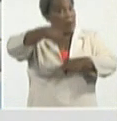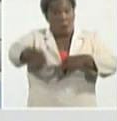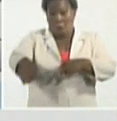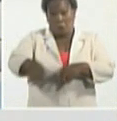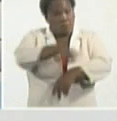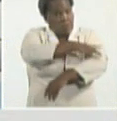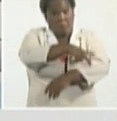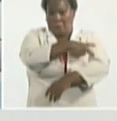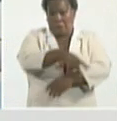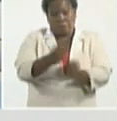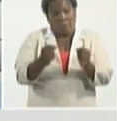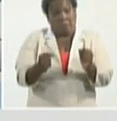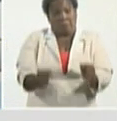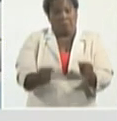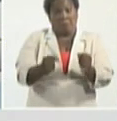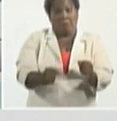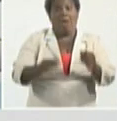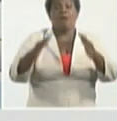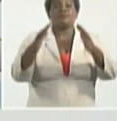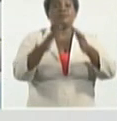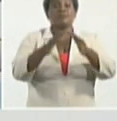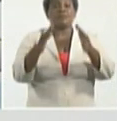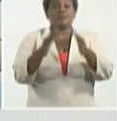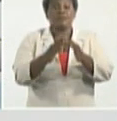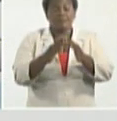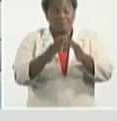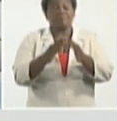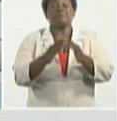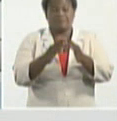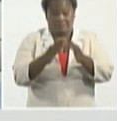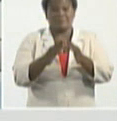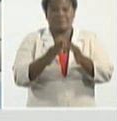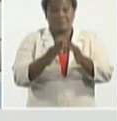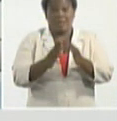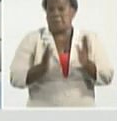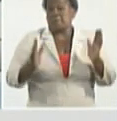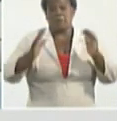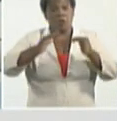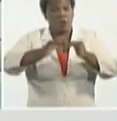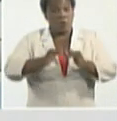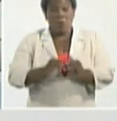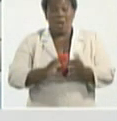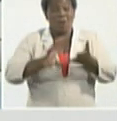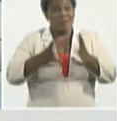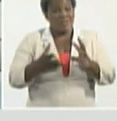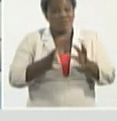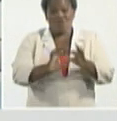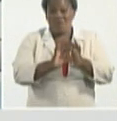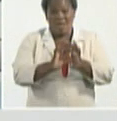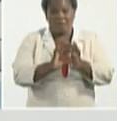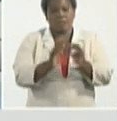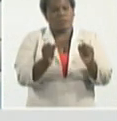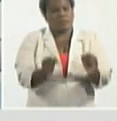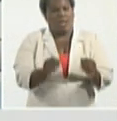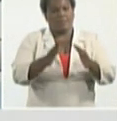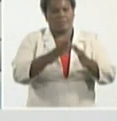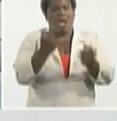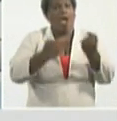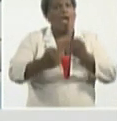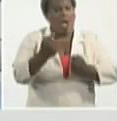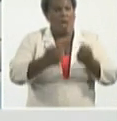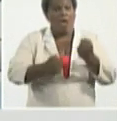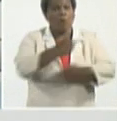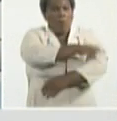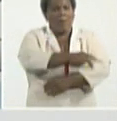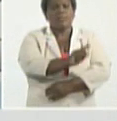con pasos en muchos lugares en su domicilio cuando no tienen grandes complicaciones y ayer en la